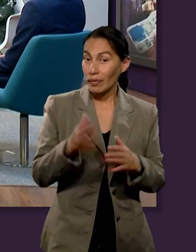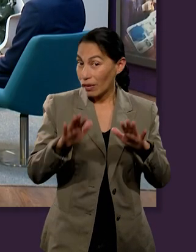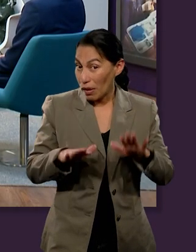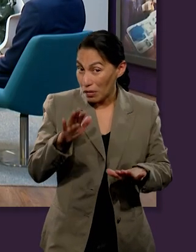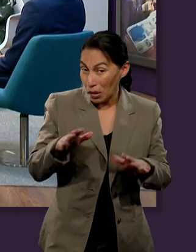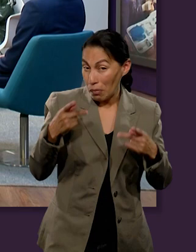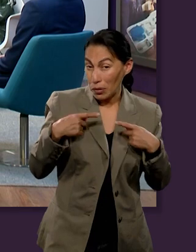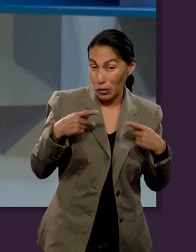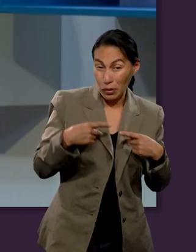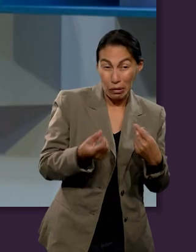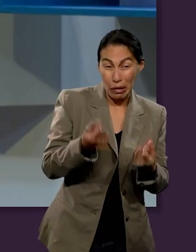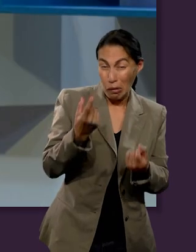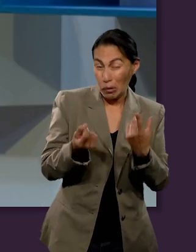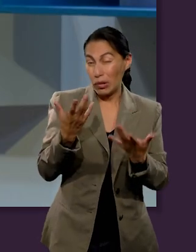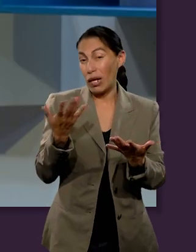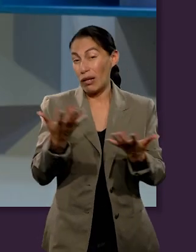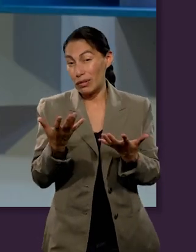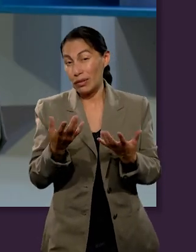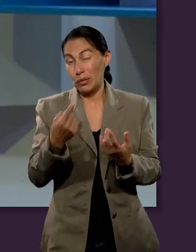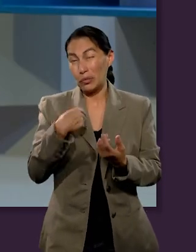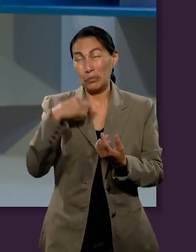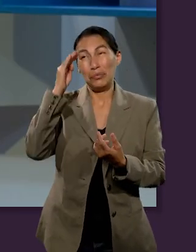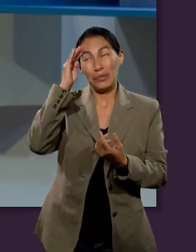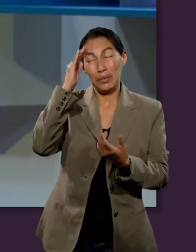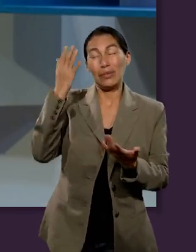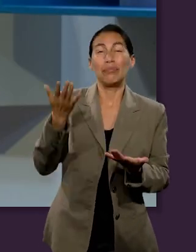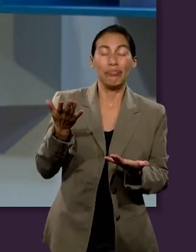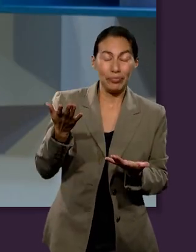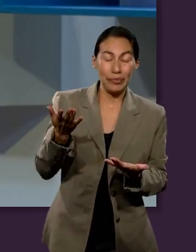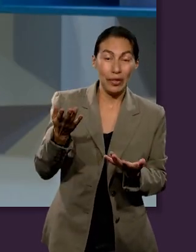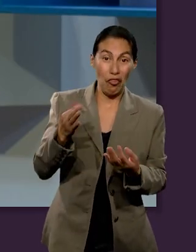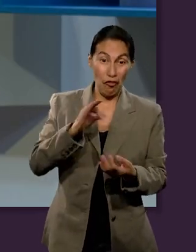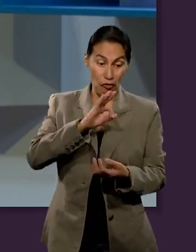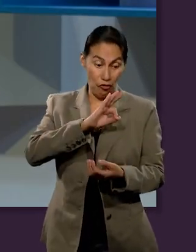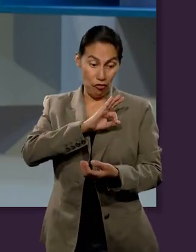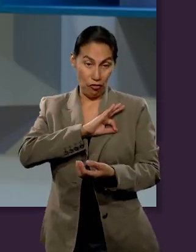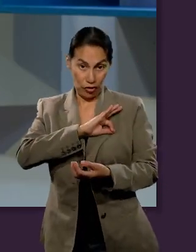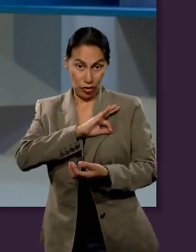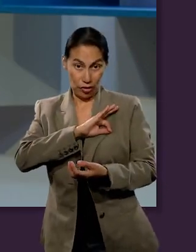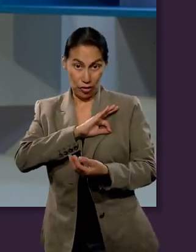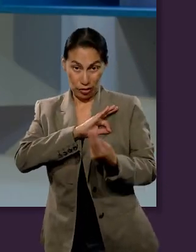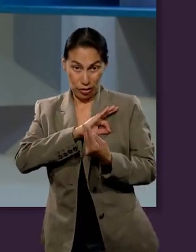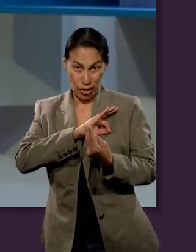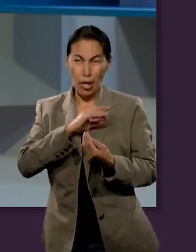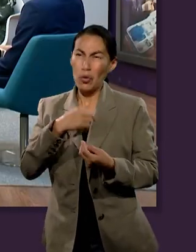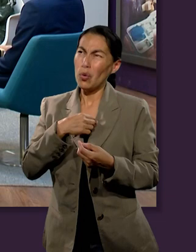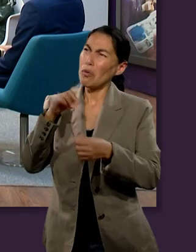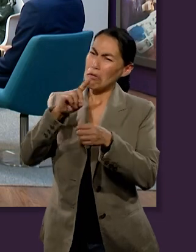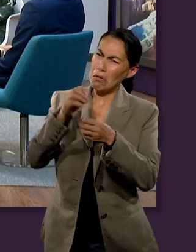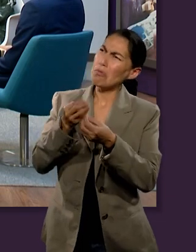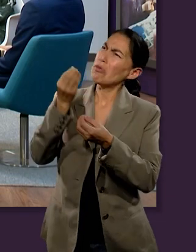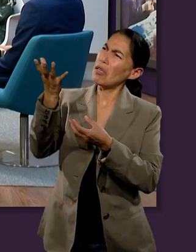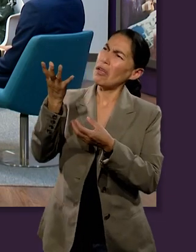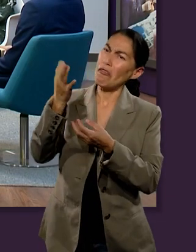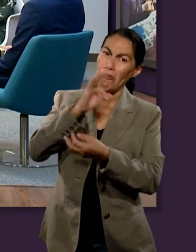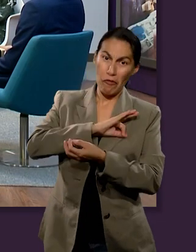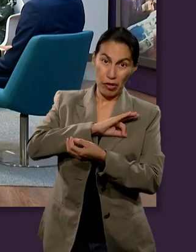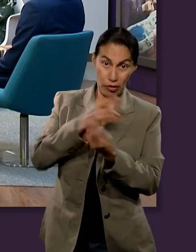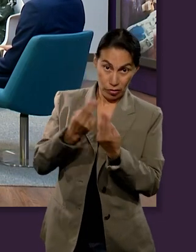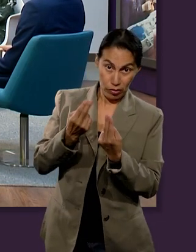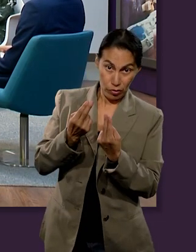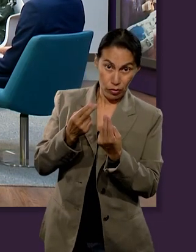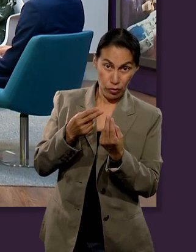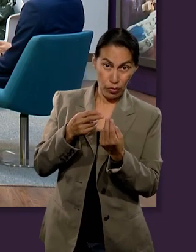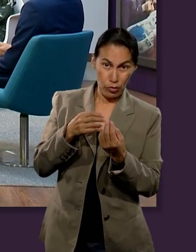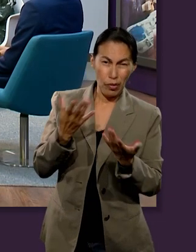y a veces se la hacen ustedes, se la hacen los hermanos de la iglesia. ¿Se necesita fe para dar el diezmo de acuerdo al repaso de la lección de esta